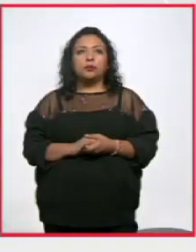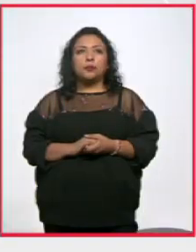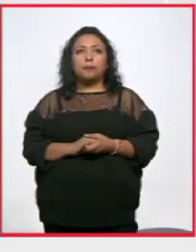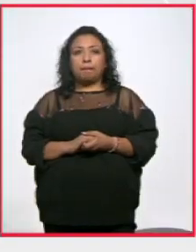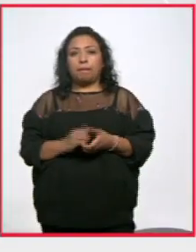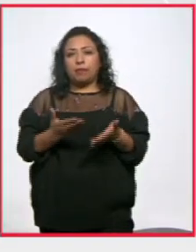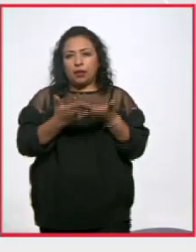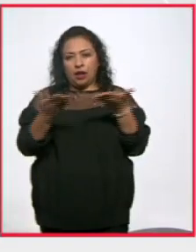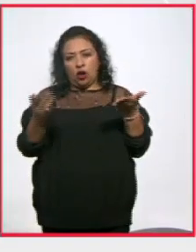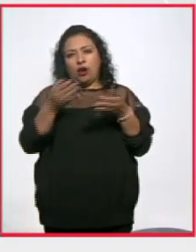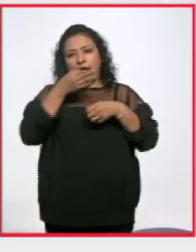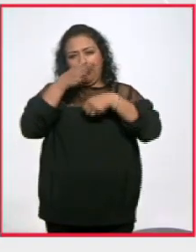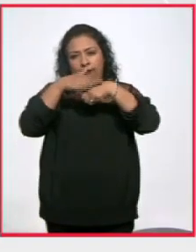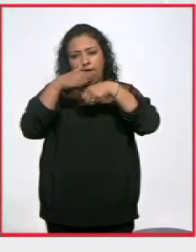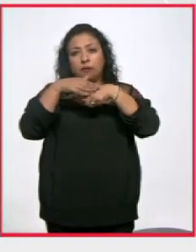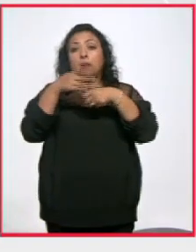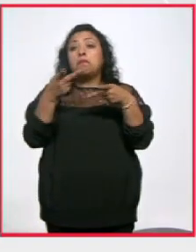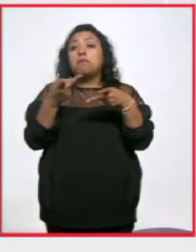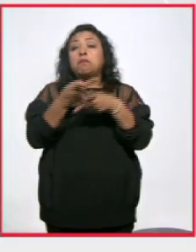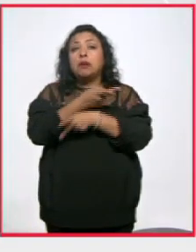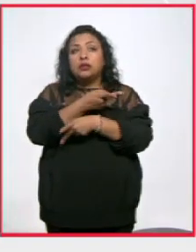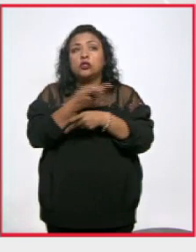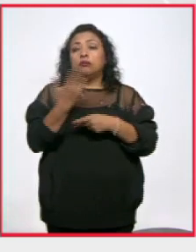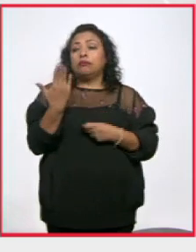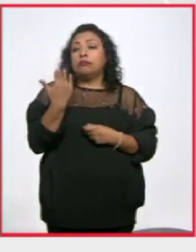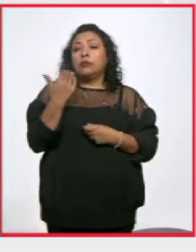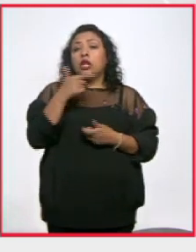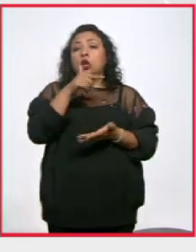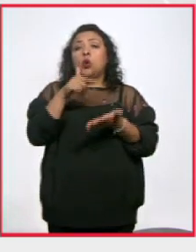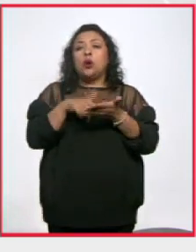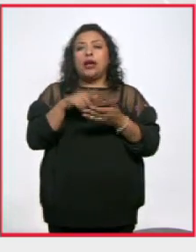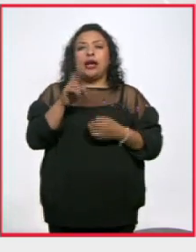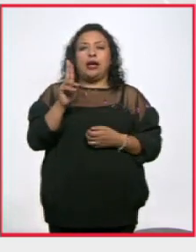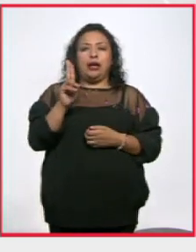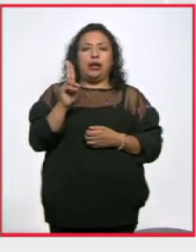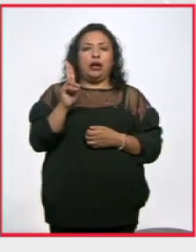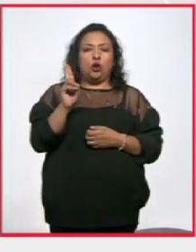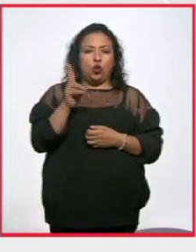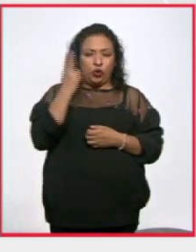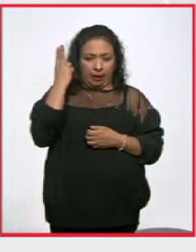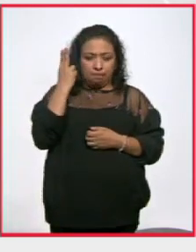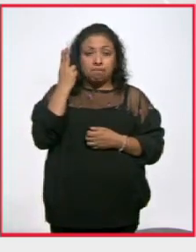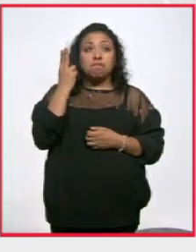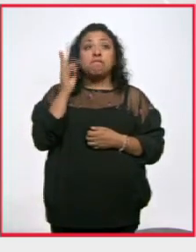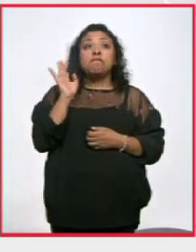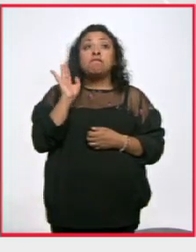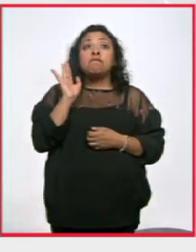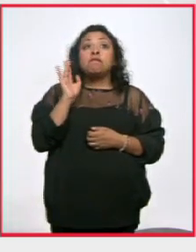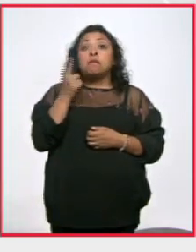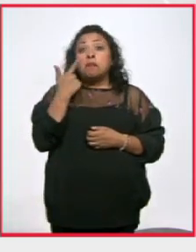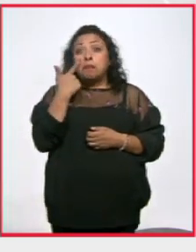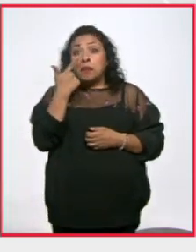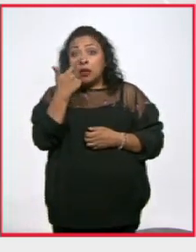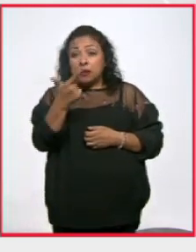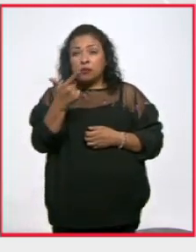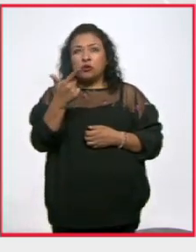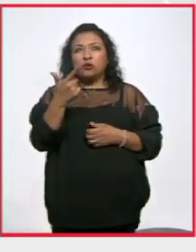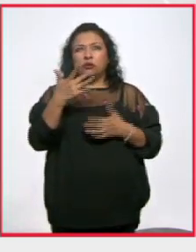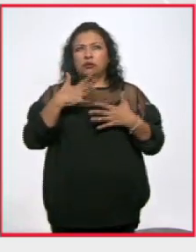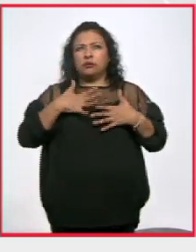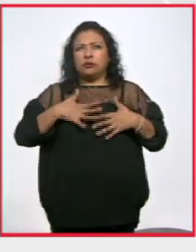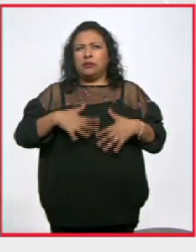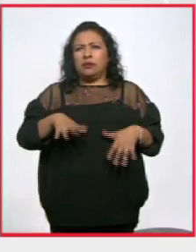bueno vamos a informarles lo que está ocurriendo lo que acaba de ocurrir en la Universidad Nacional Autónoma de México que ha investido con